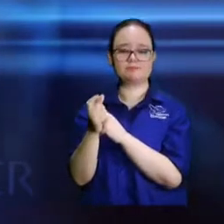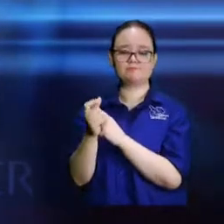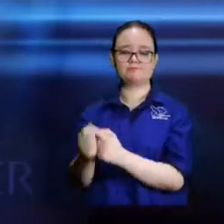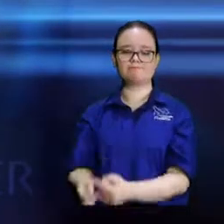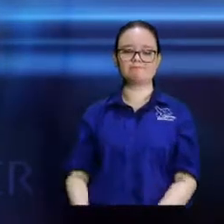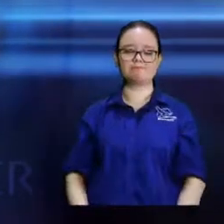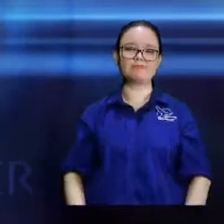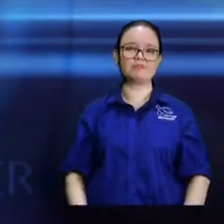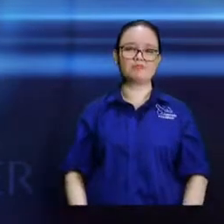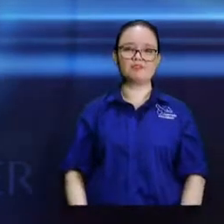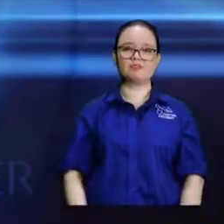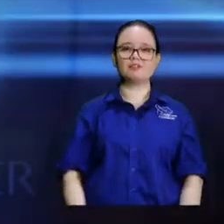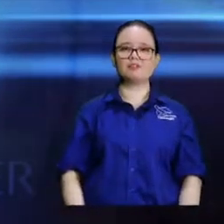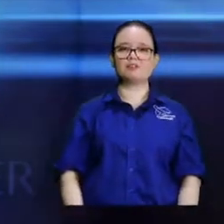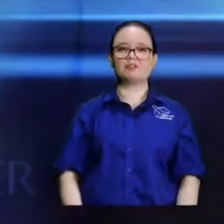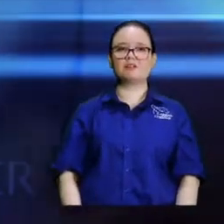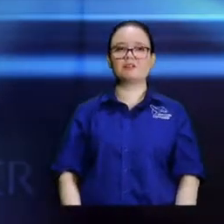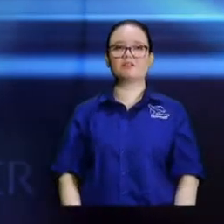Mire usted